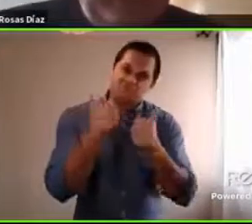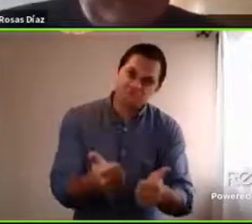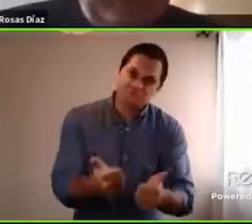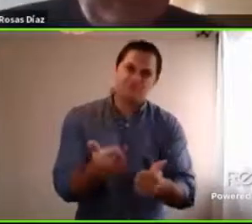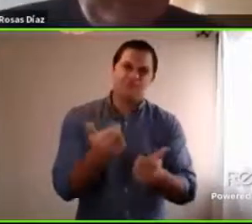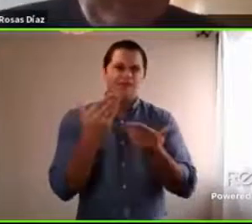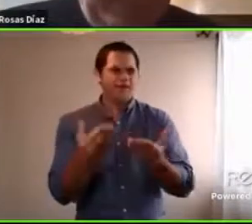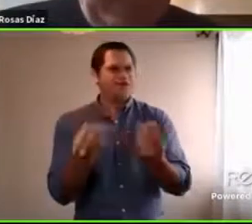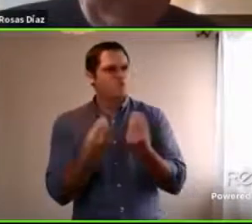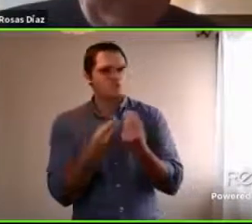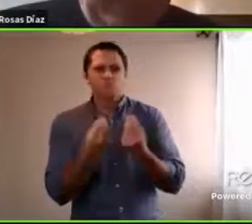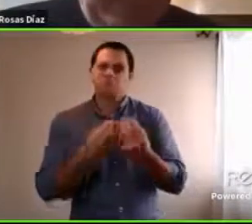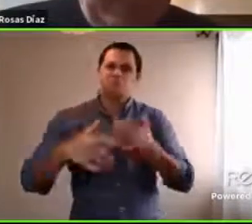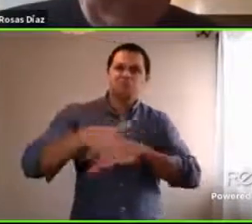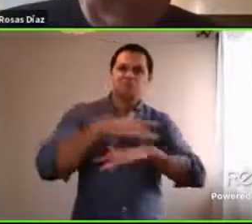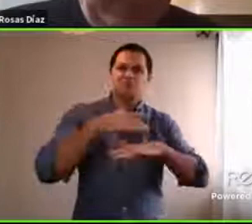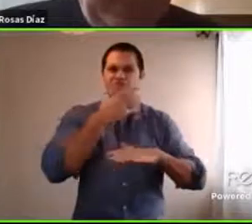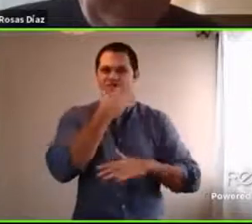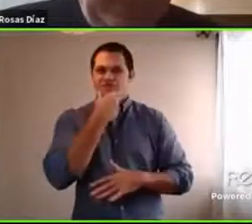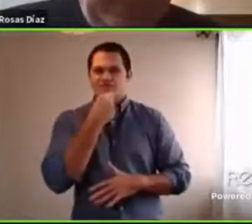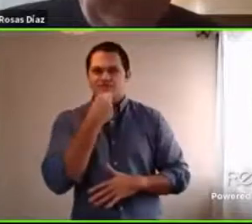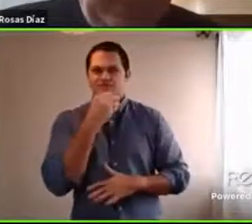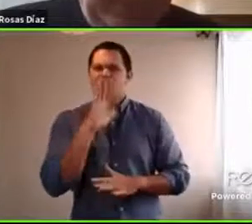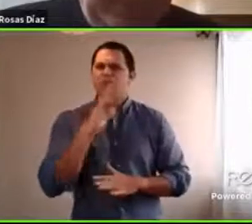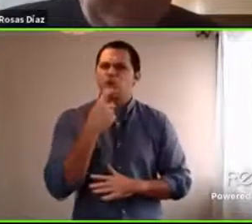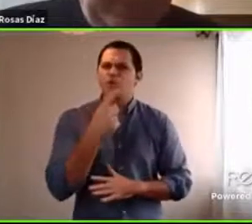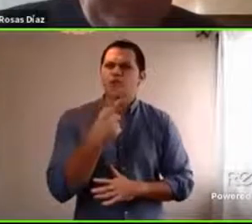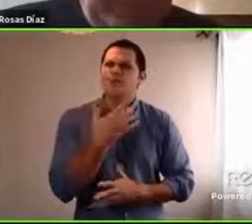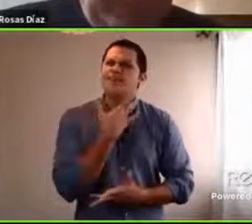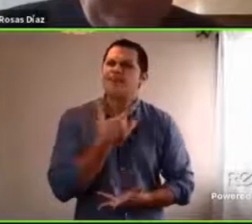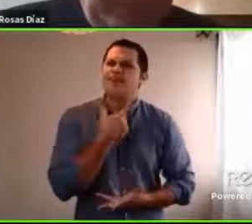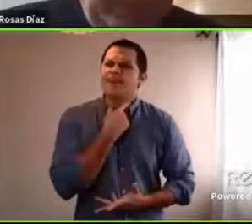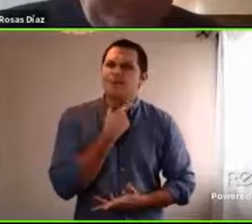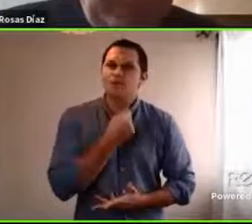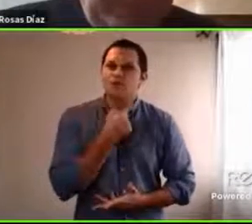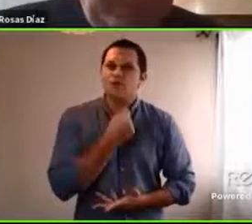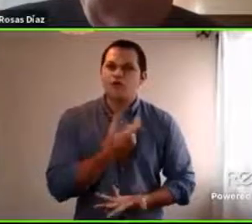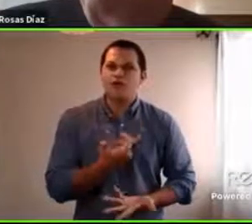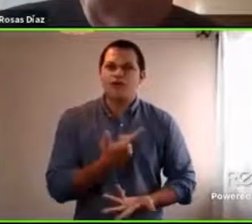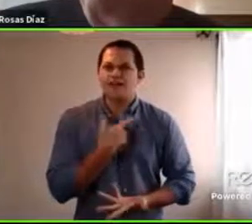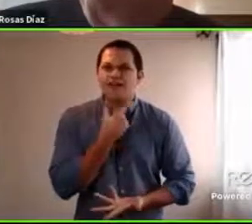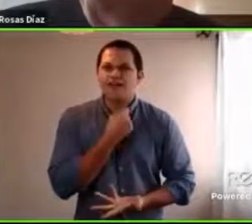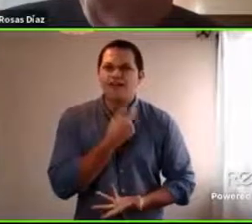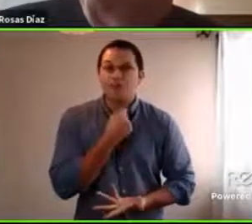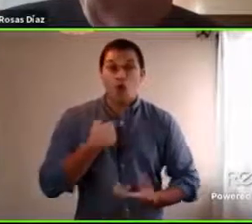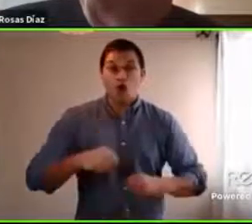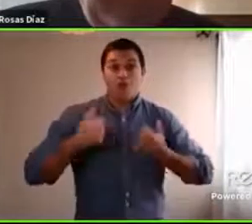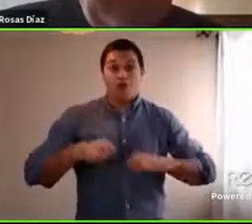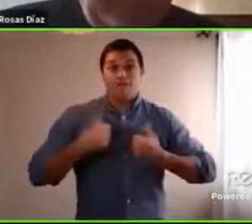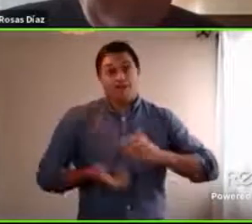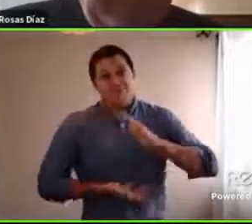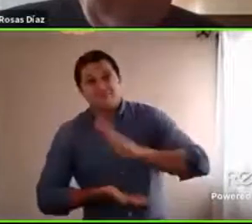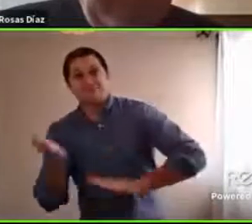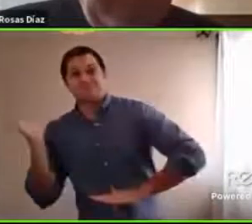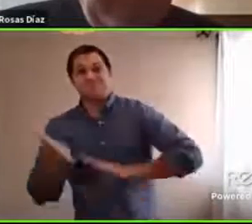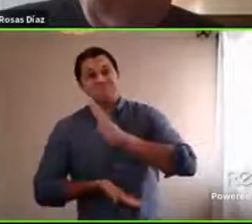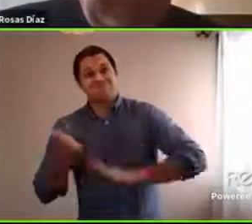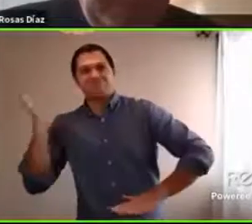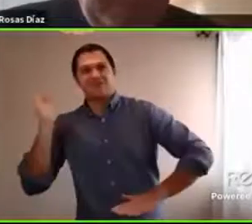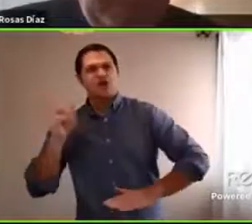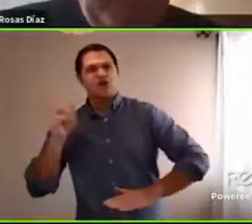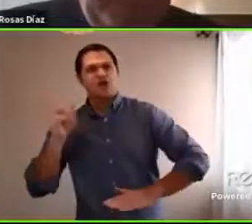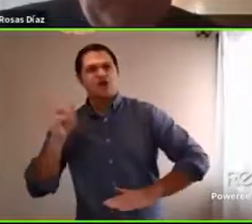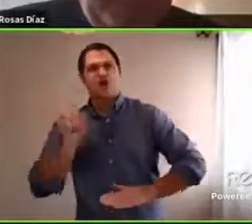lindas, ¿qué queríamos? Queríamos salir corriendo. No queremos estar con nuestros padres